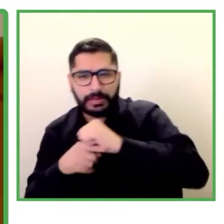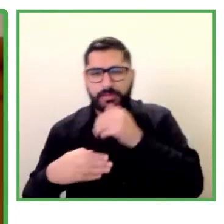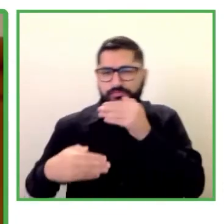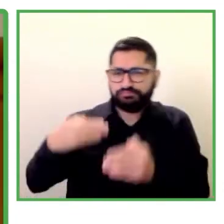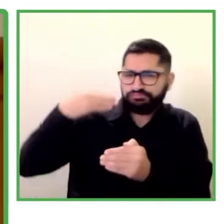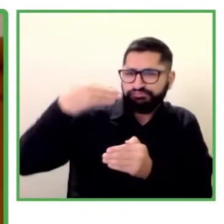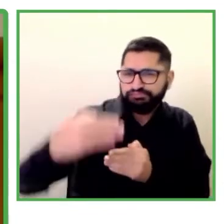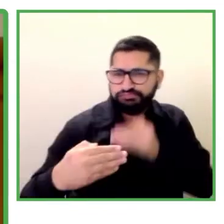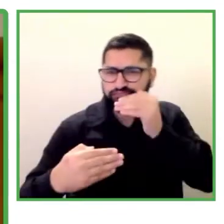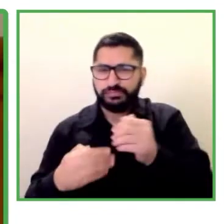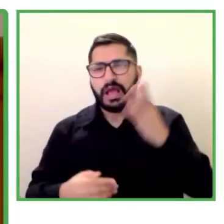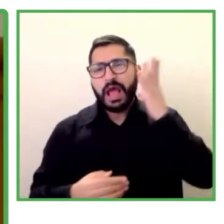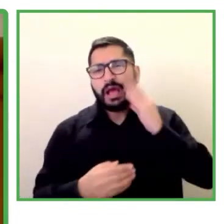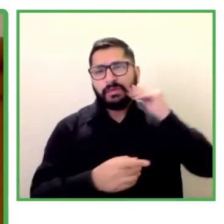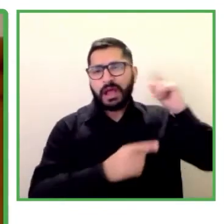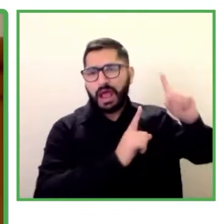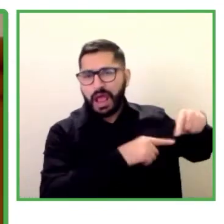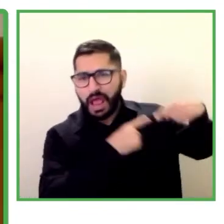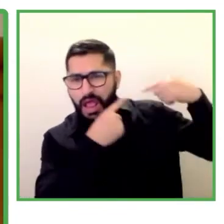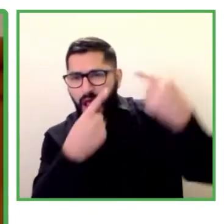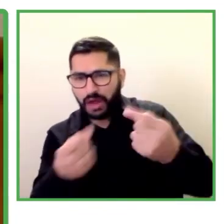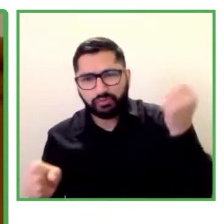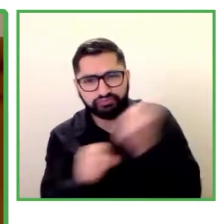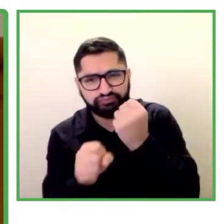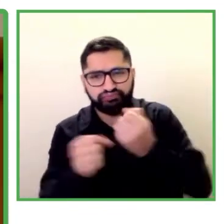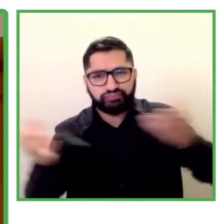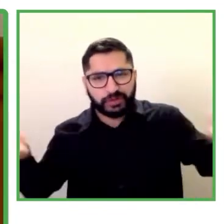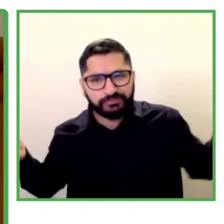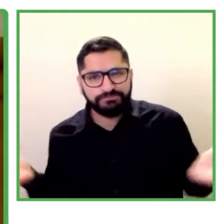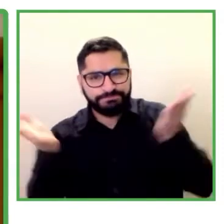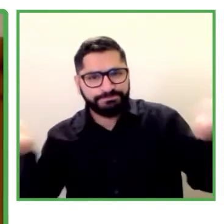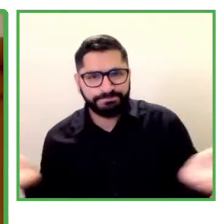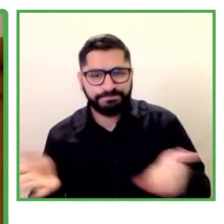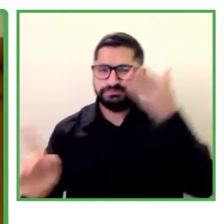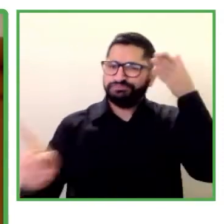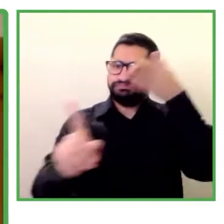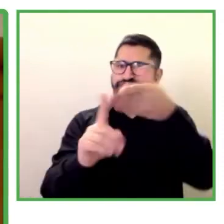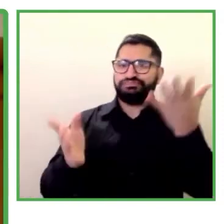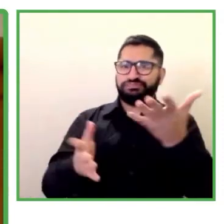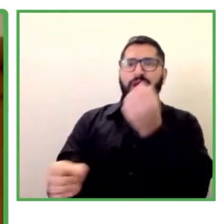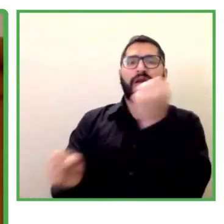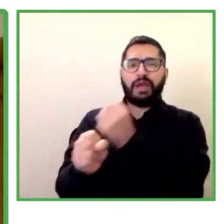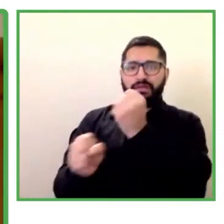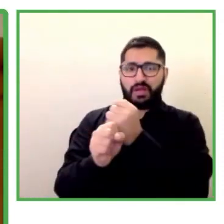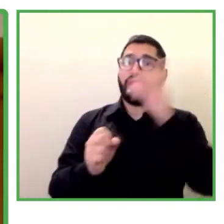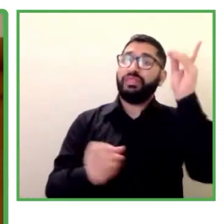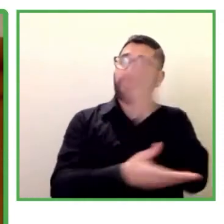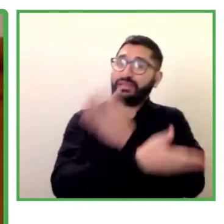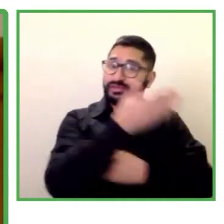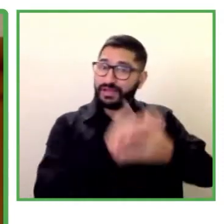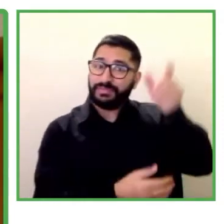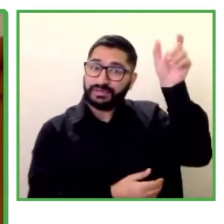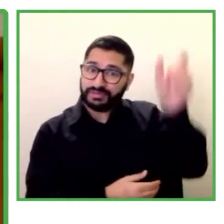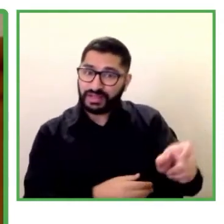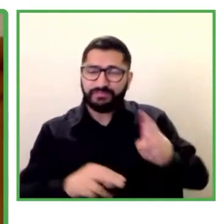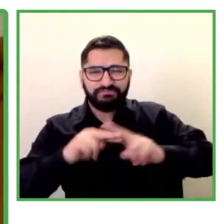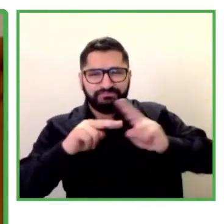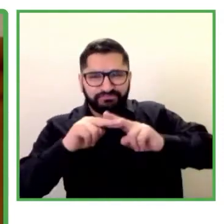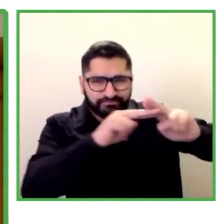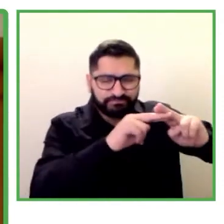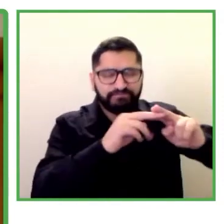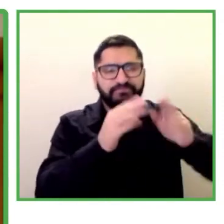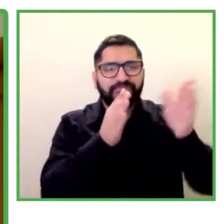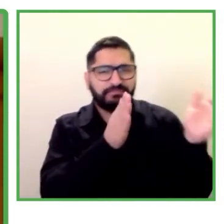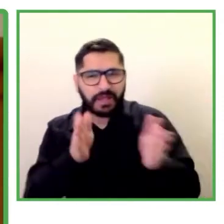con discapacidad en la región. Aparte de esto, organizamos también sesiones de formación para personas tanto de instituciones públicas